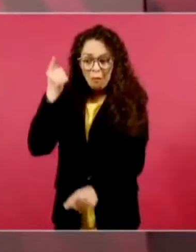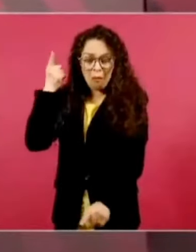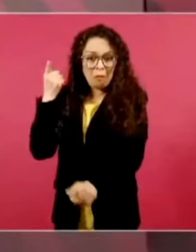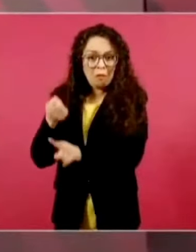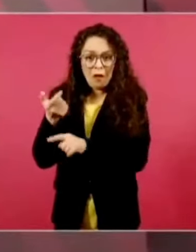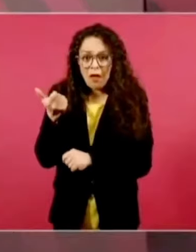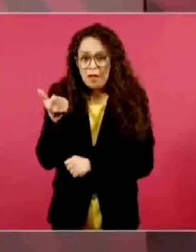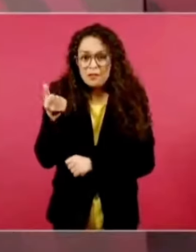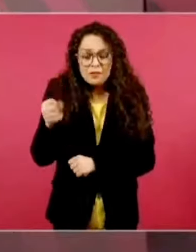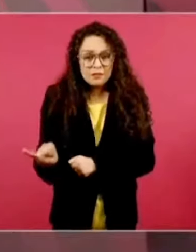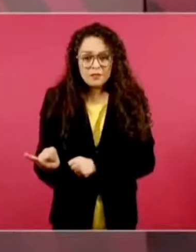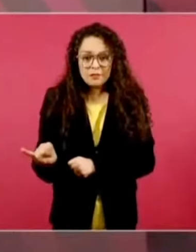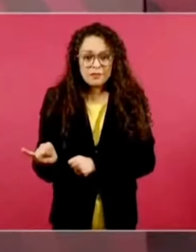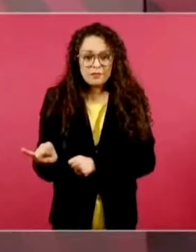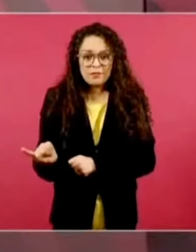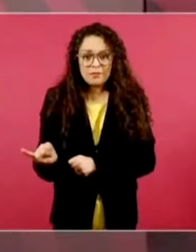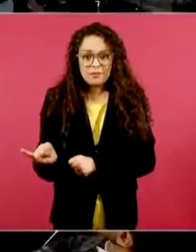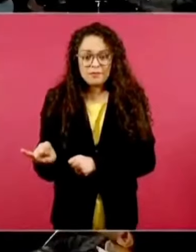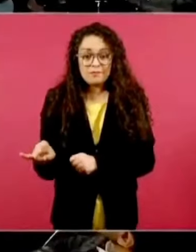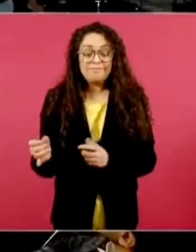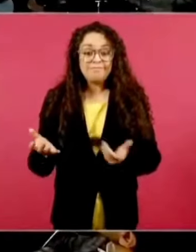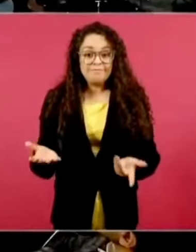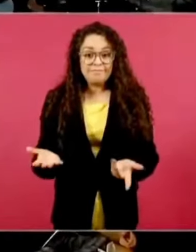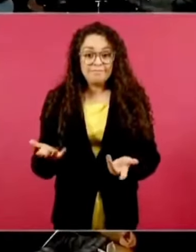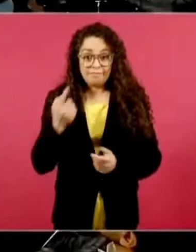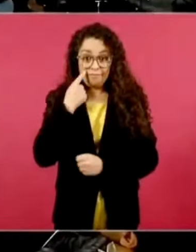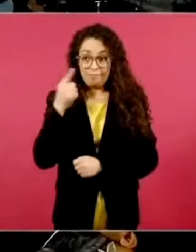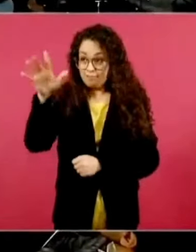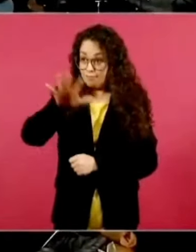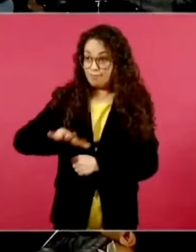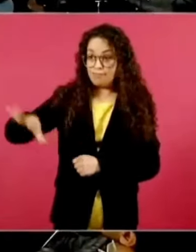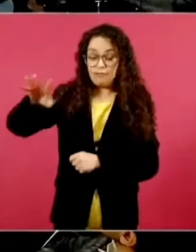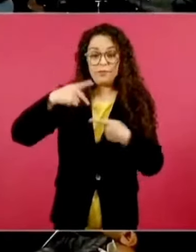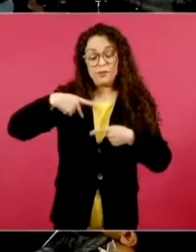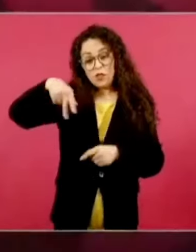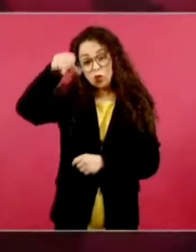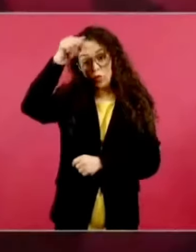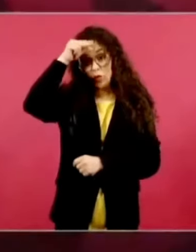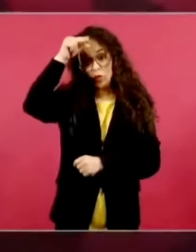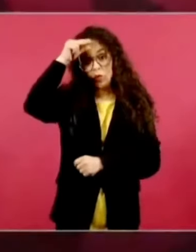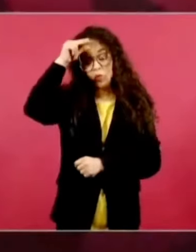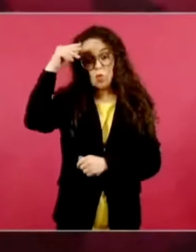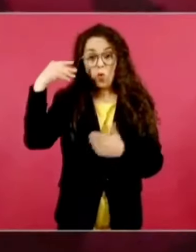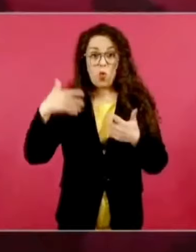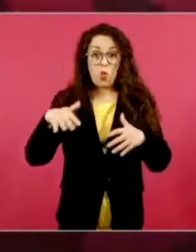Ahí están los intelectuales, más reconocidos.